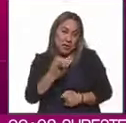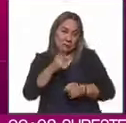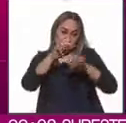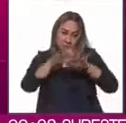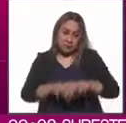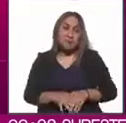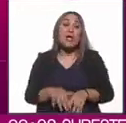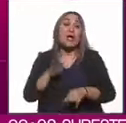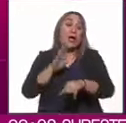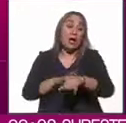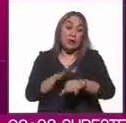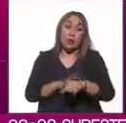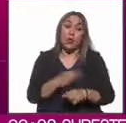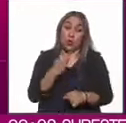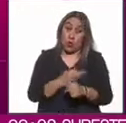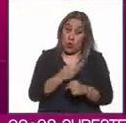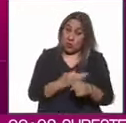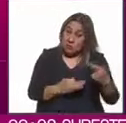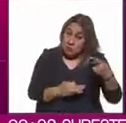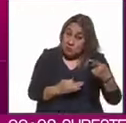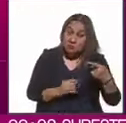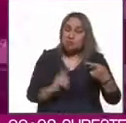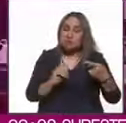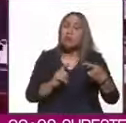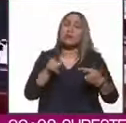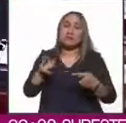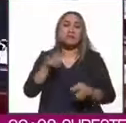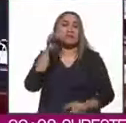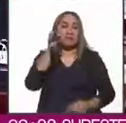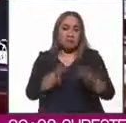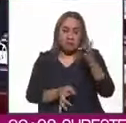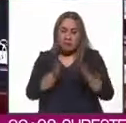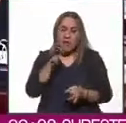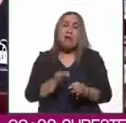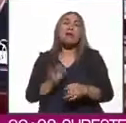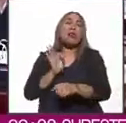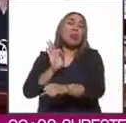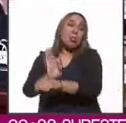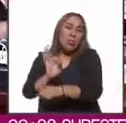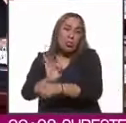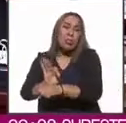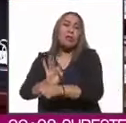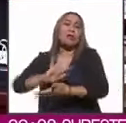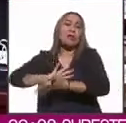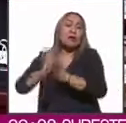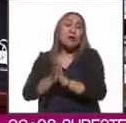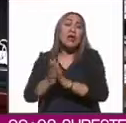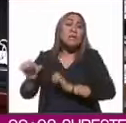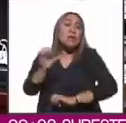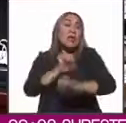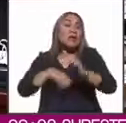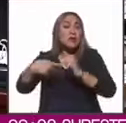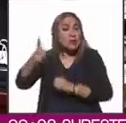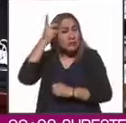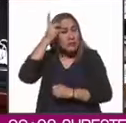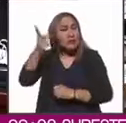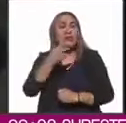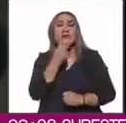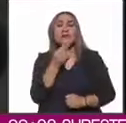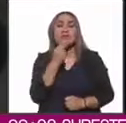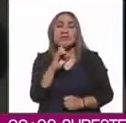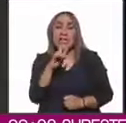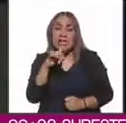Cabe señalar que esta no es la primera vez que el Poder Judicial solapa y protege a las empresas de Salinas Pliego.